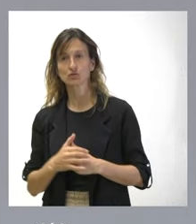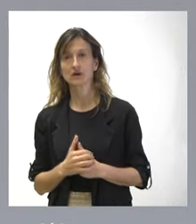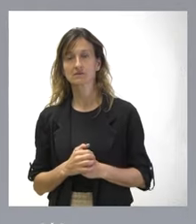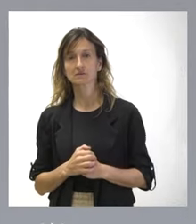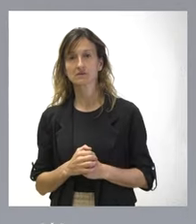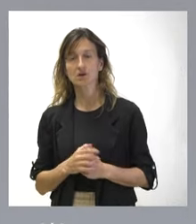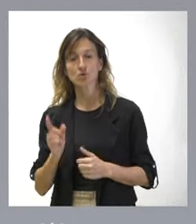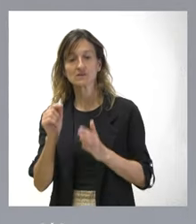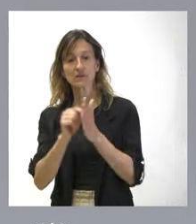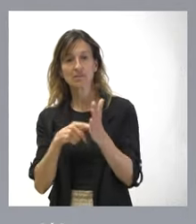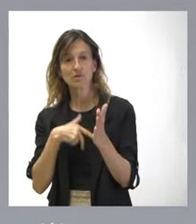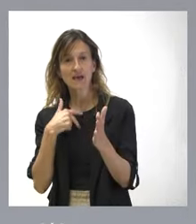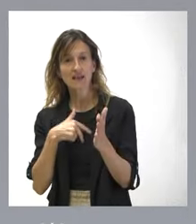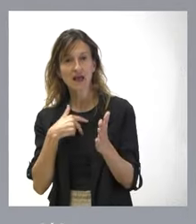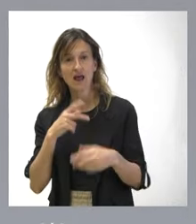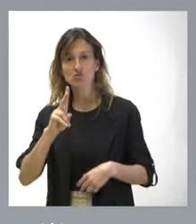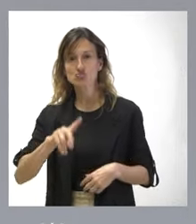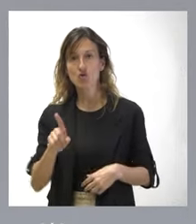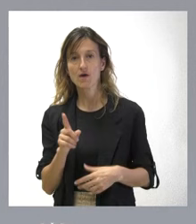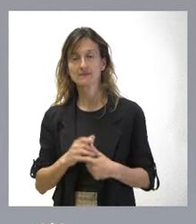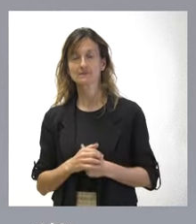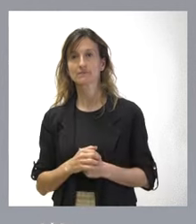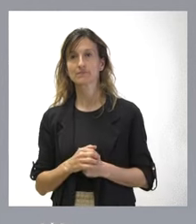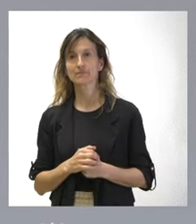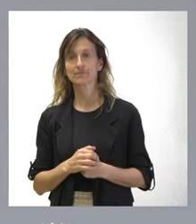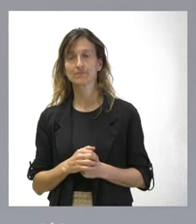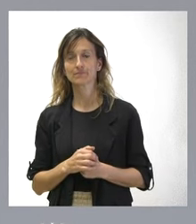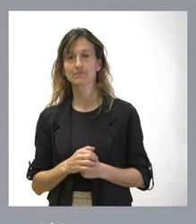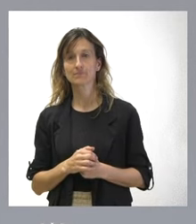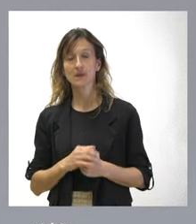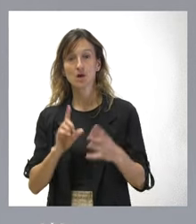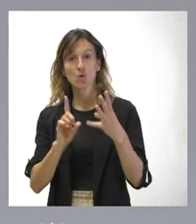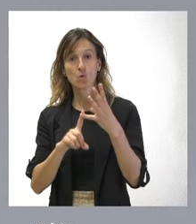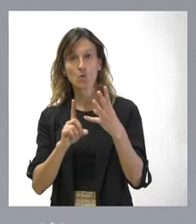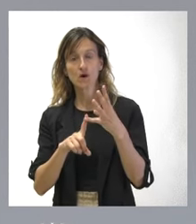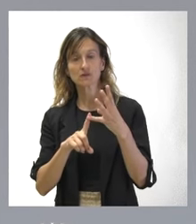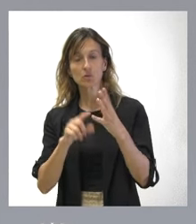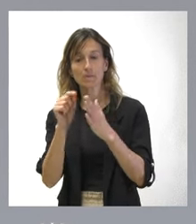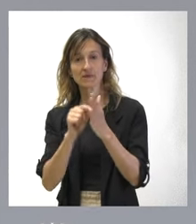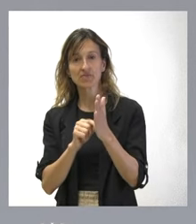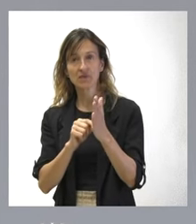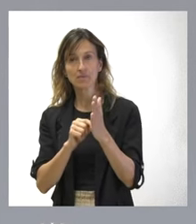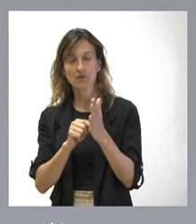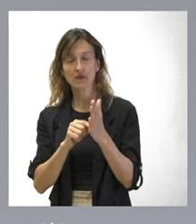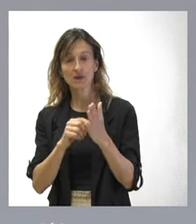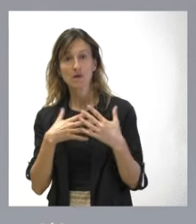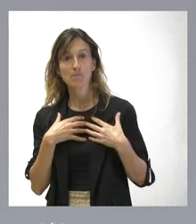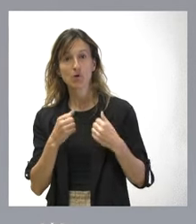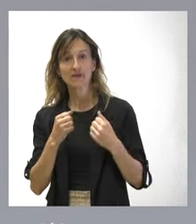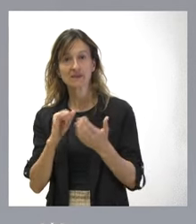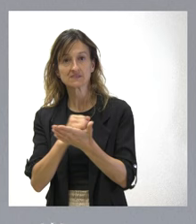principios genéricos que requieren luego su plasmación. En cuarto lugar, se rompe el principio de separación de poderes.